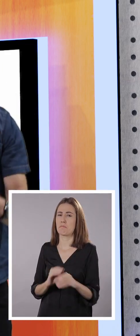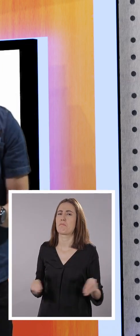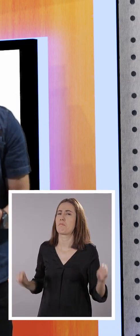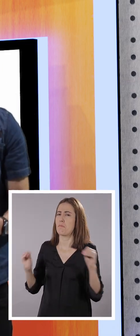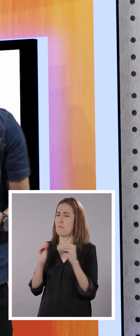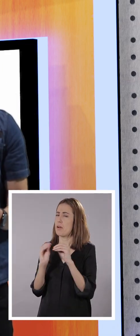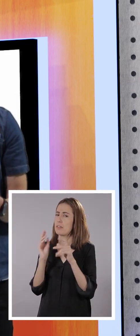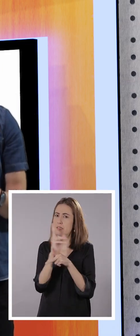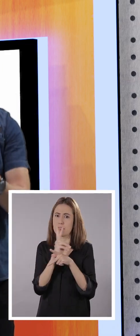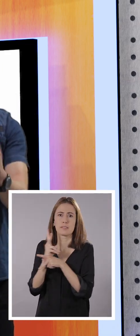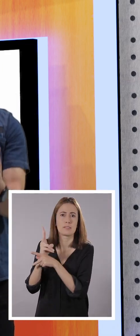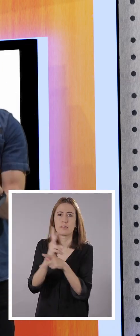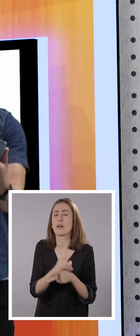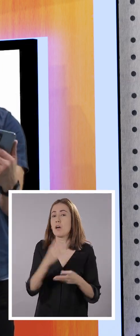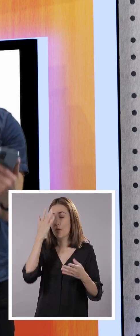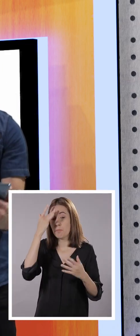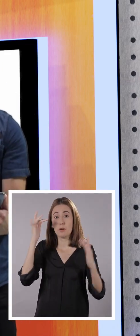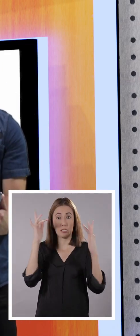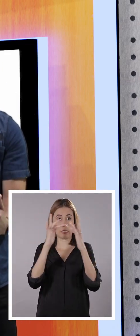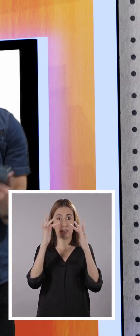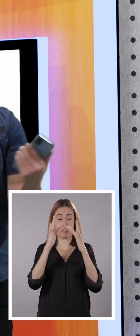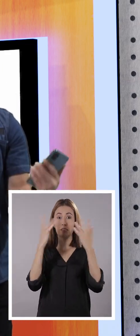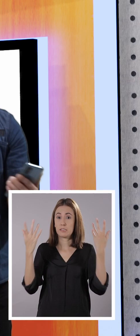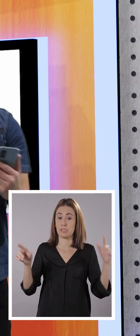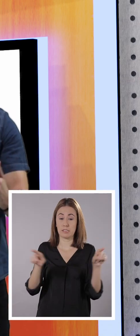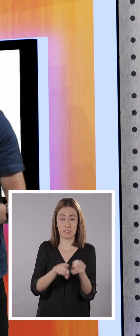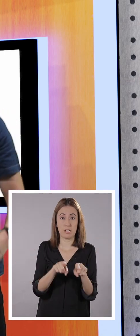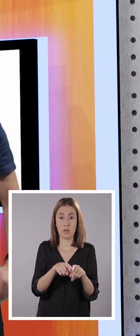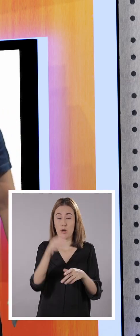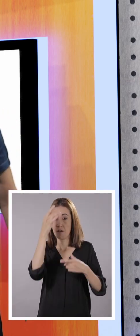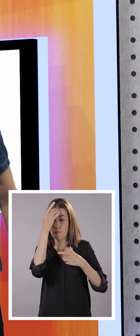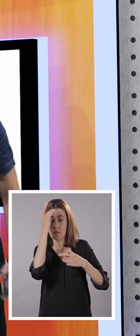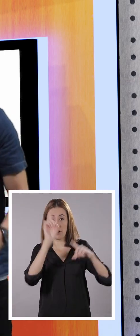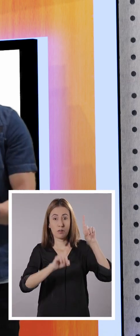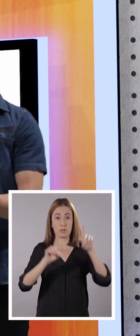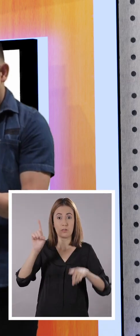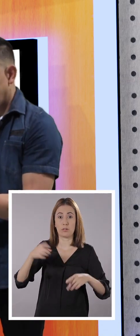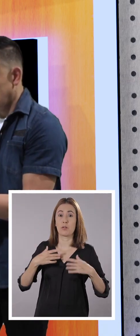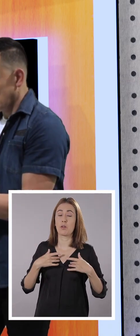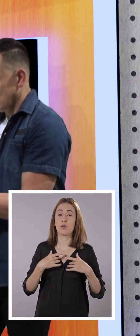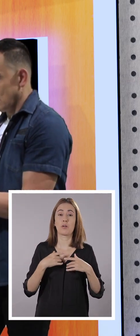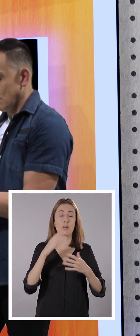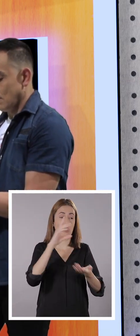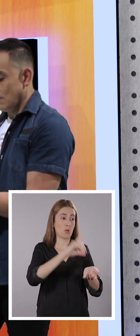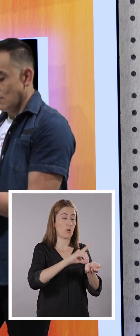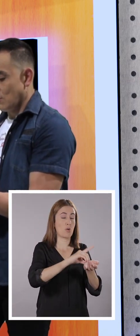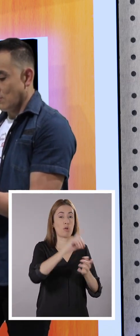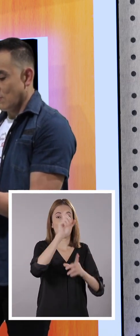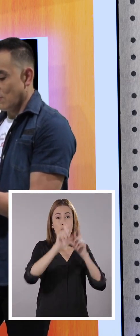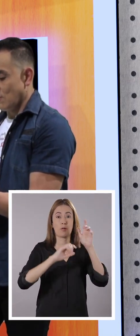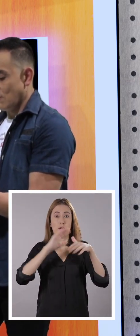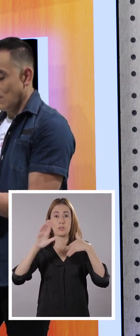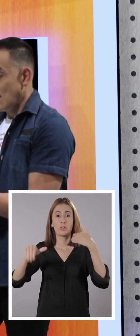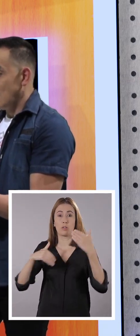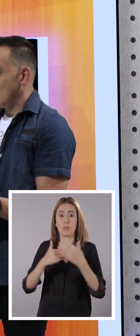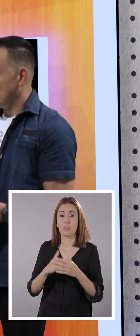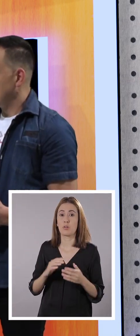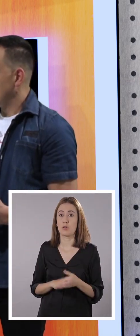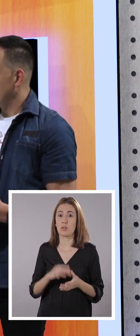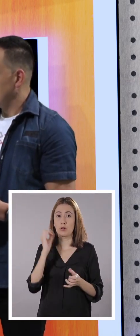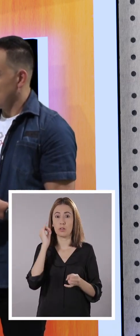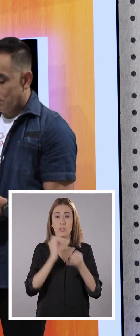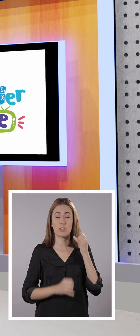cuidarse más porque están con probable contacto de personas infectadas. Claro, ellos están en contacto todo el tiempo.